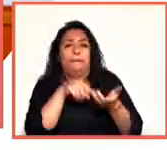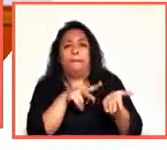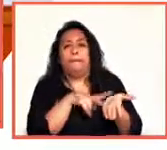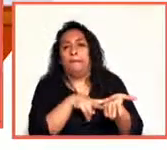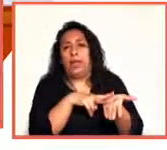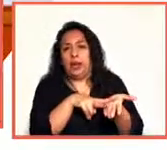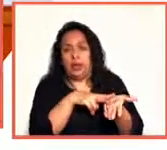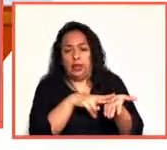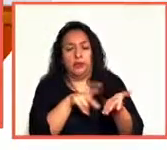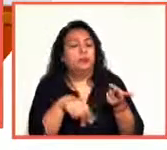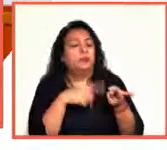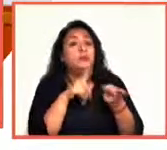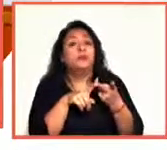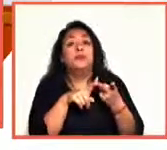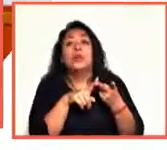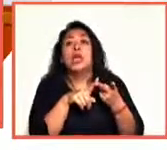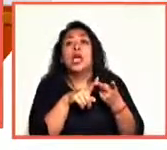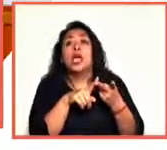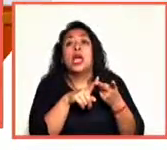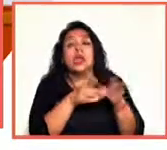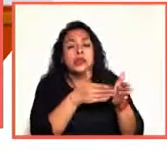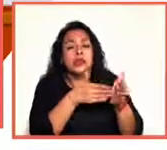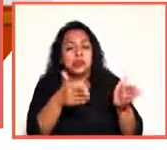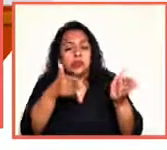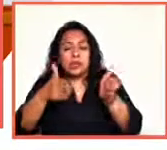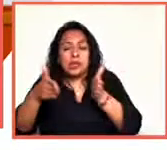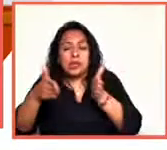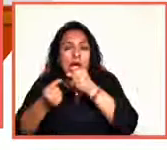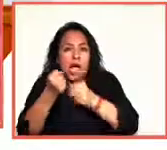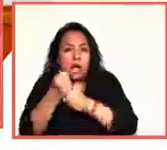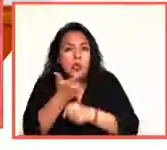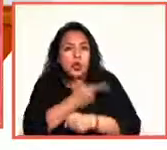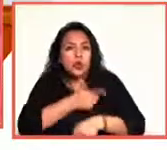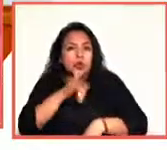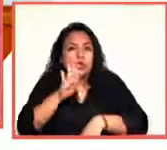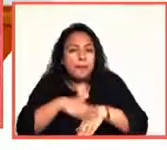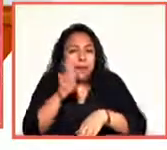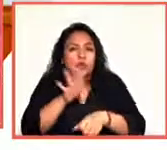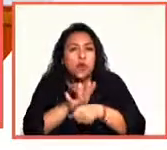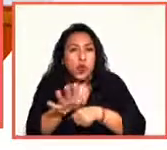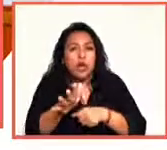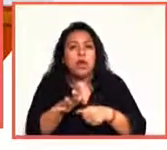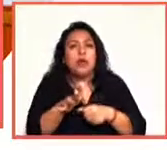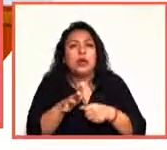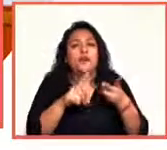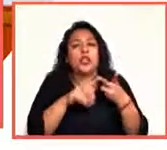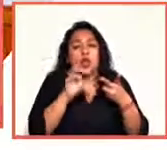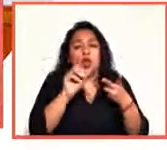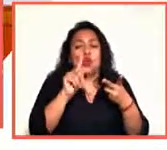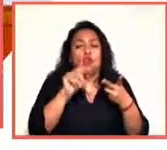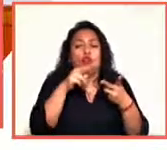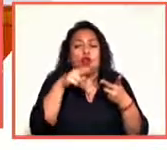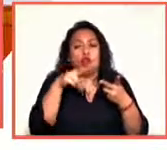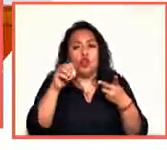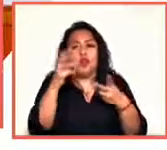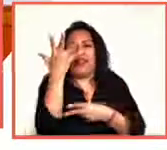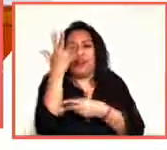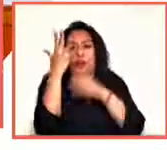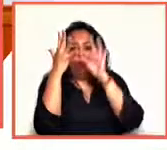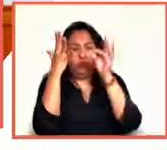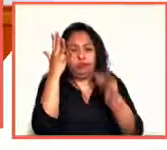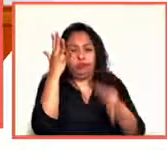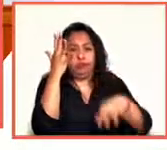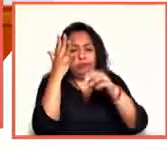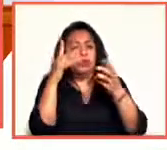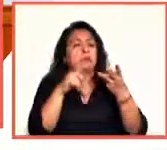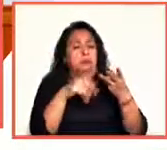El verde. ¿Cuál es la estación del año en que te sientes más a gusto? El otoño. Muy bien. Y hay un ensayo en